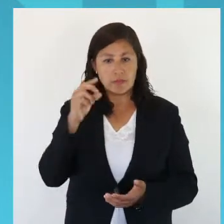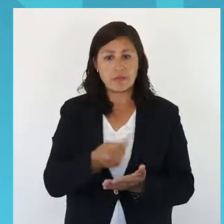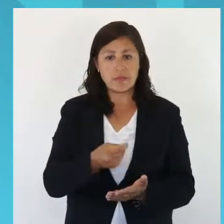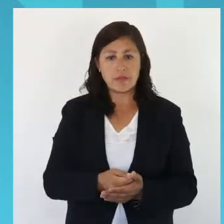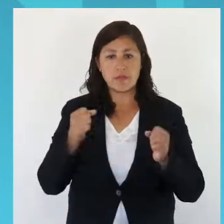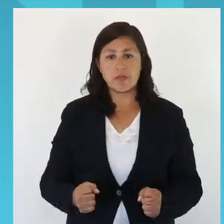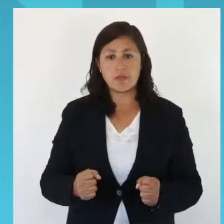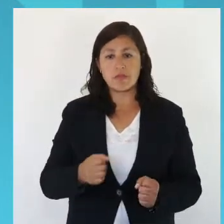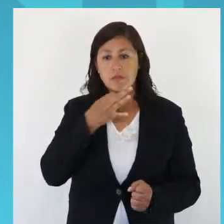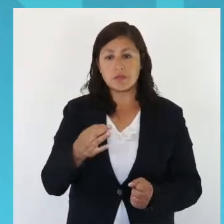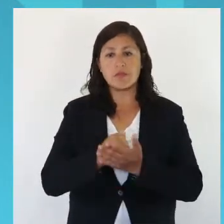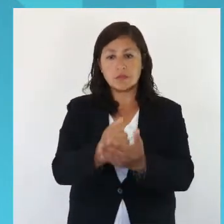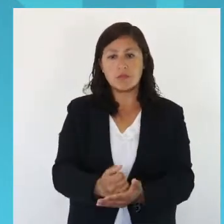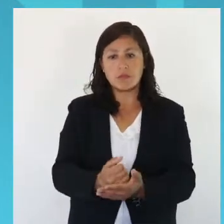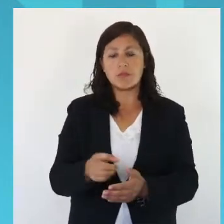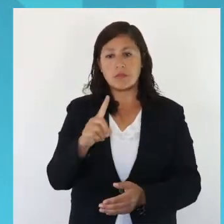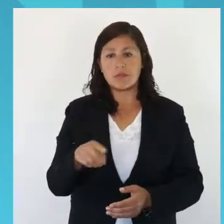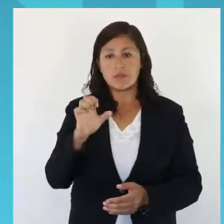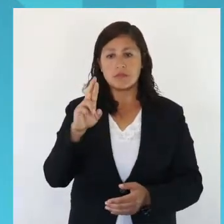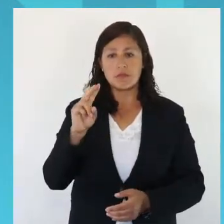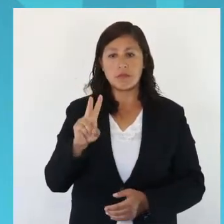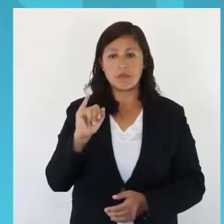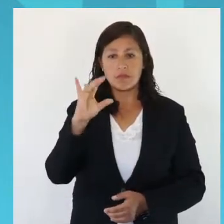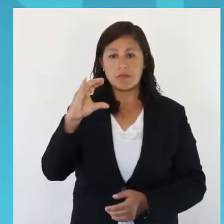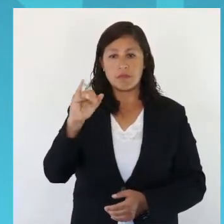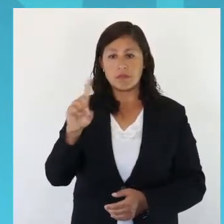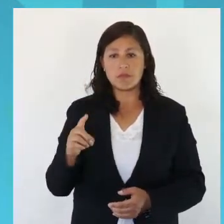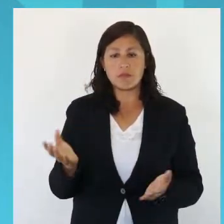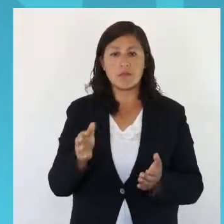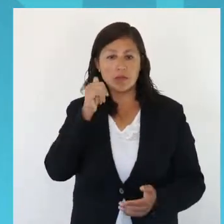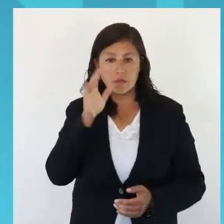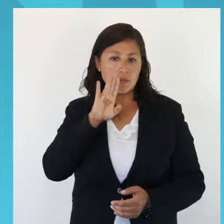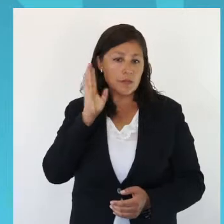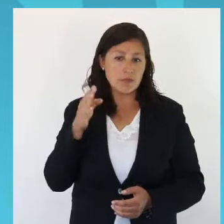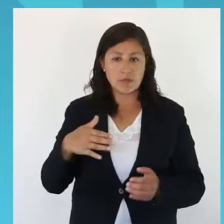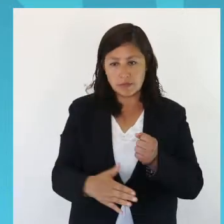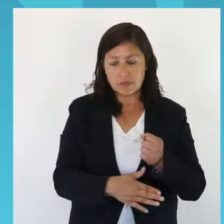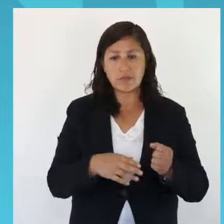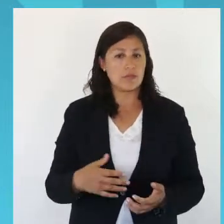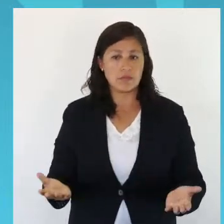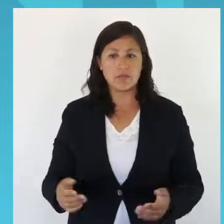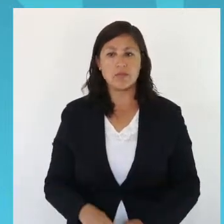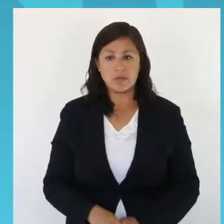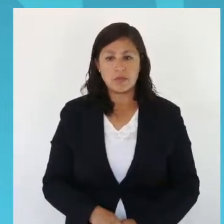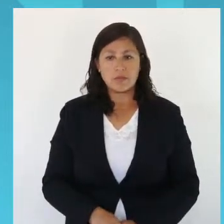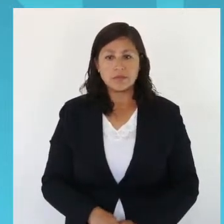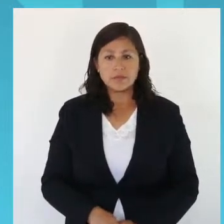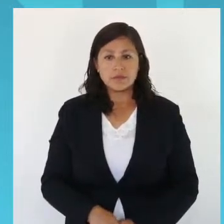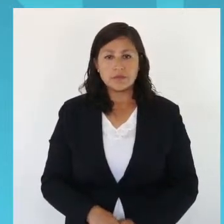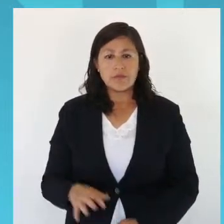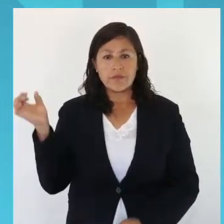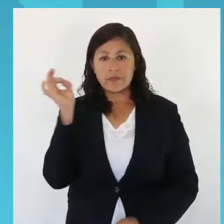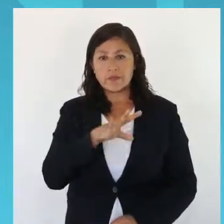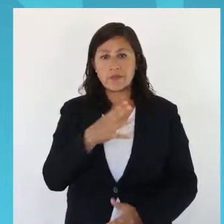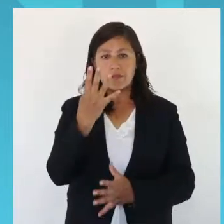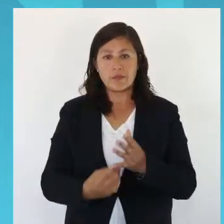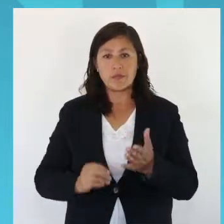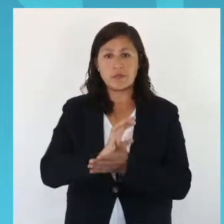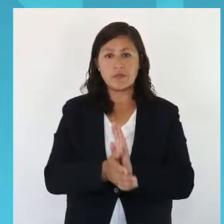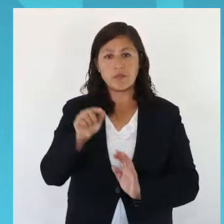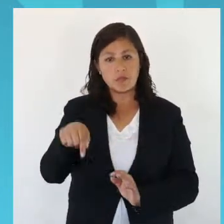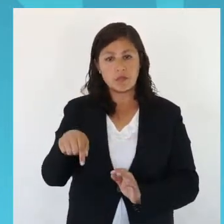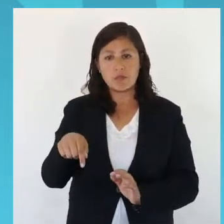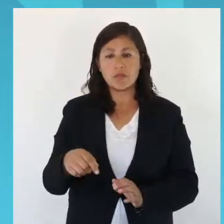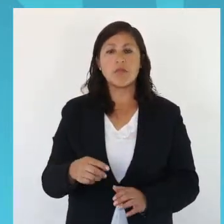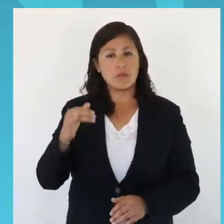bienes para pagar la multa, podrá disponer el pago de la sanción a través de servicios comunitarios voluntarios. Finalmente,